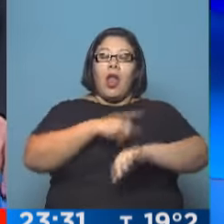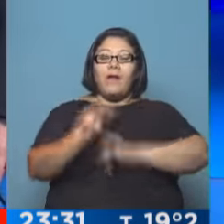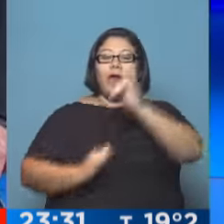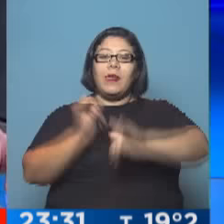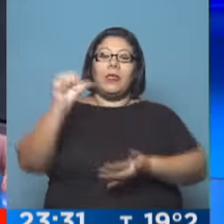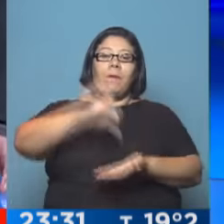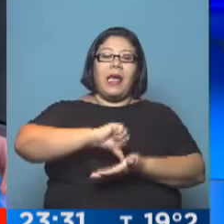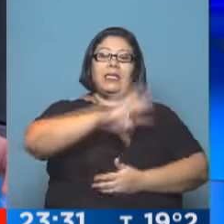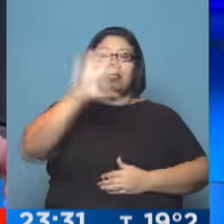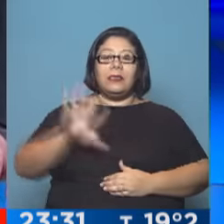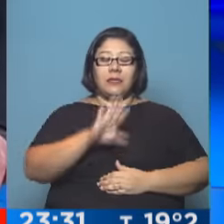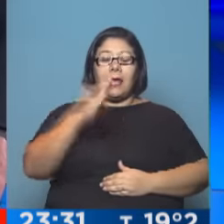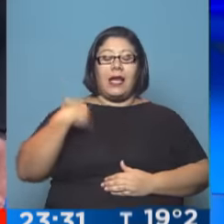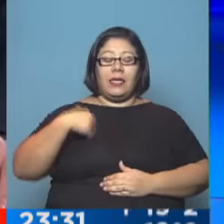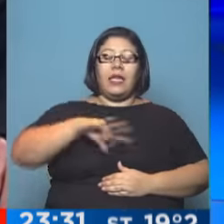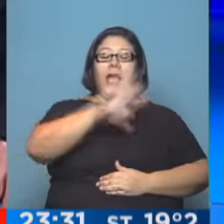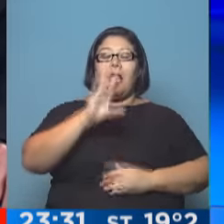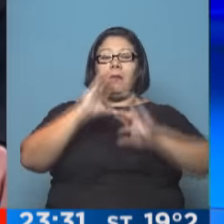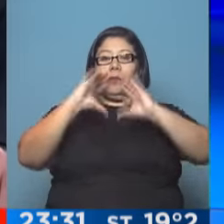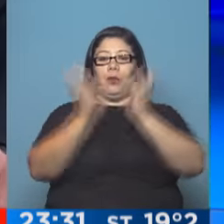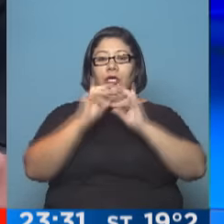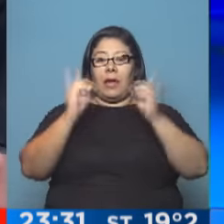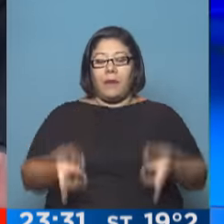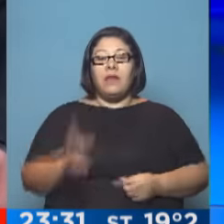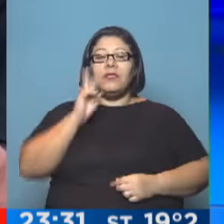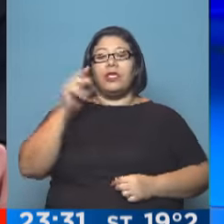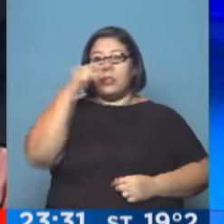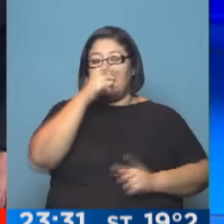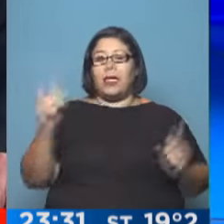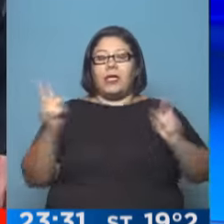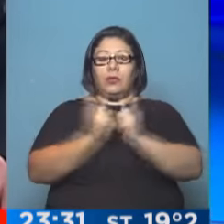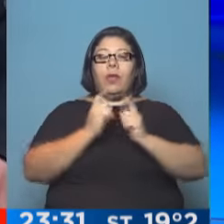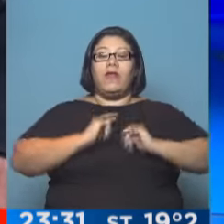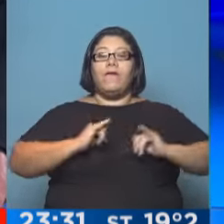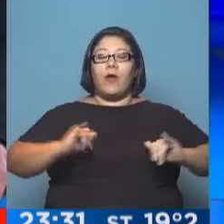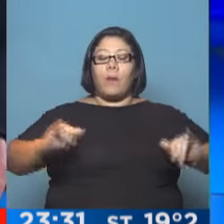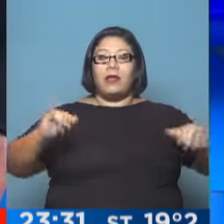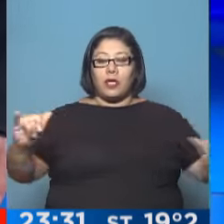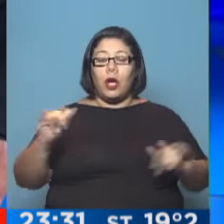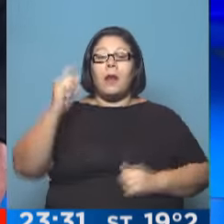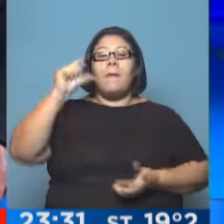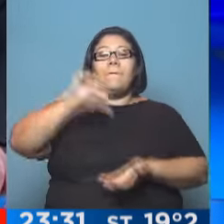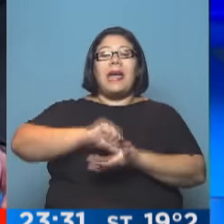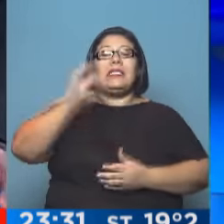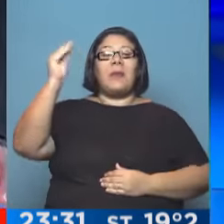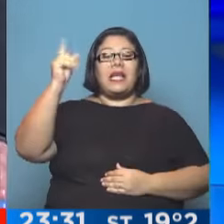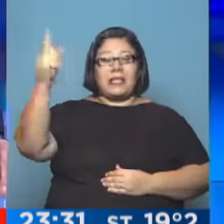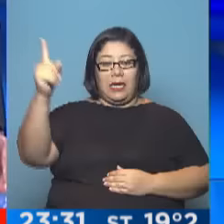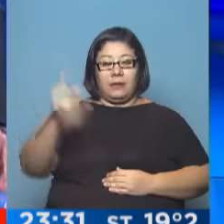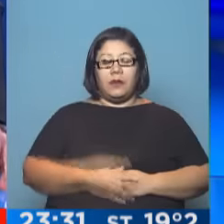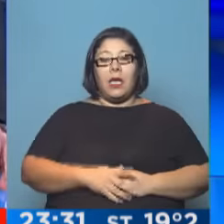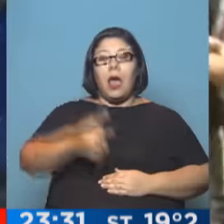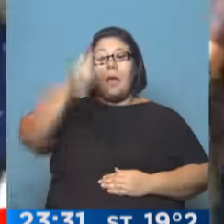pasó hoy en el país, la región y el mundo. Lo somos Visión 7 Resumen y la información nos lleva a Brasil porque la policía